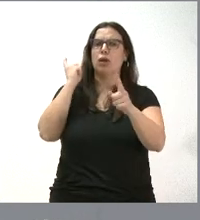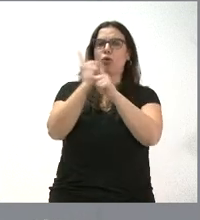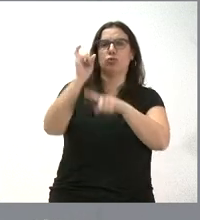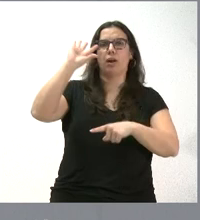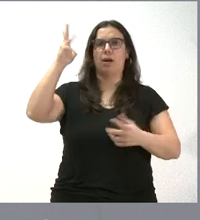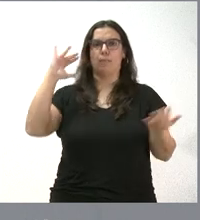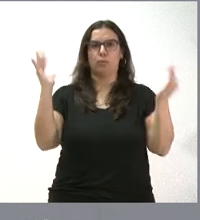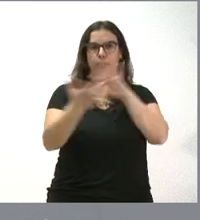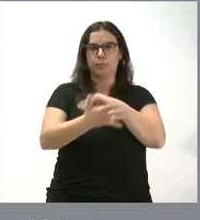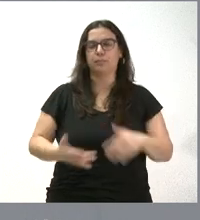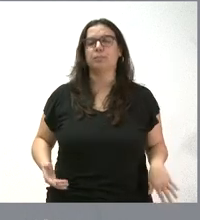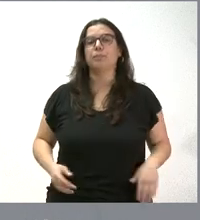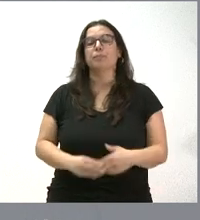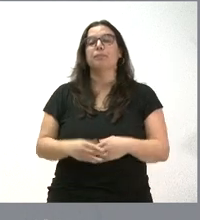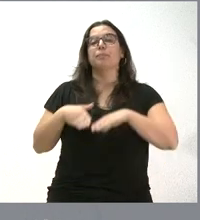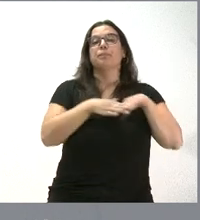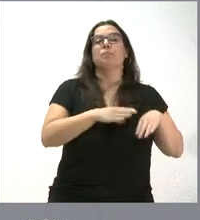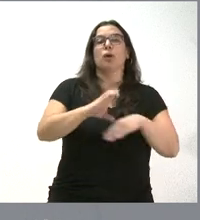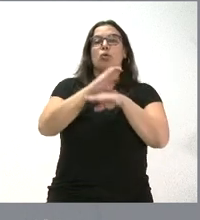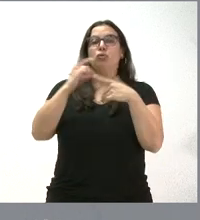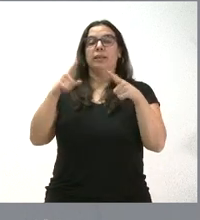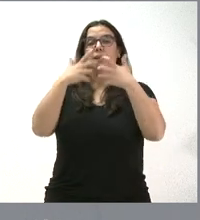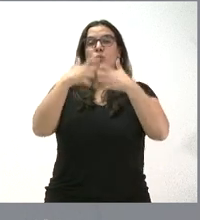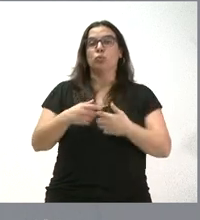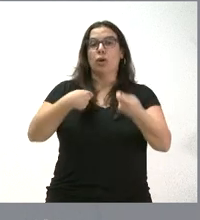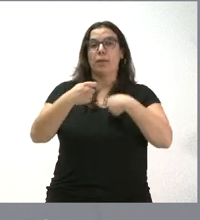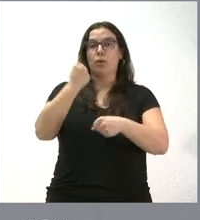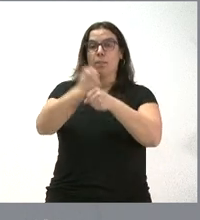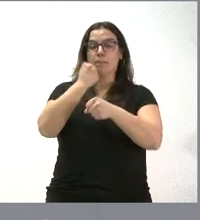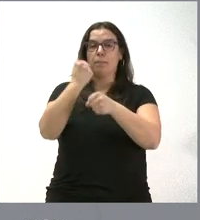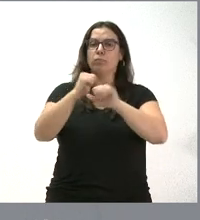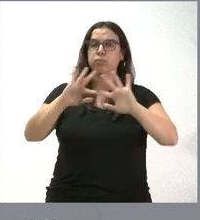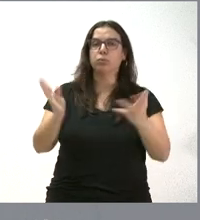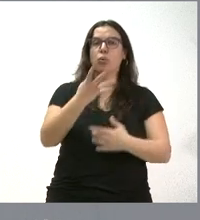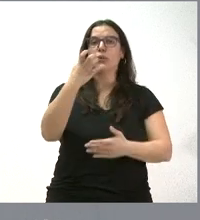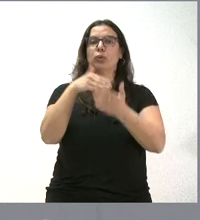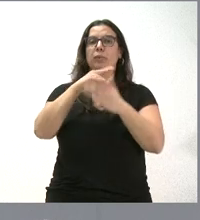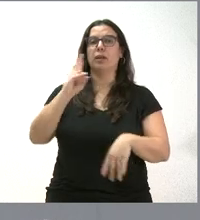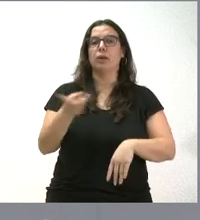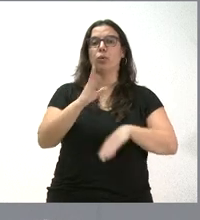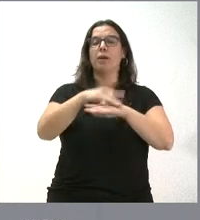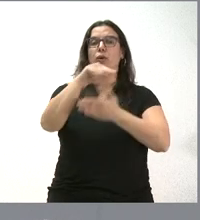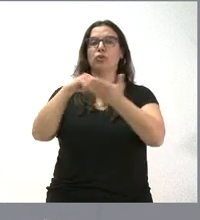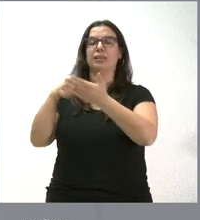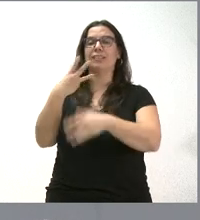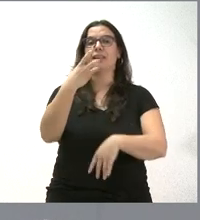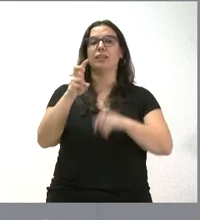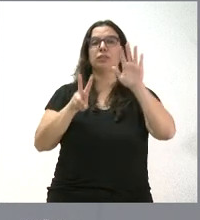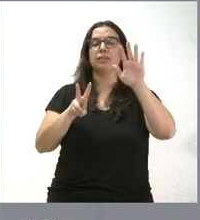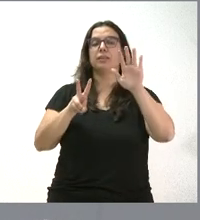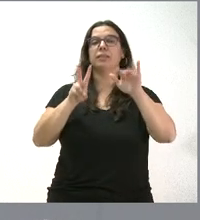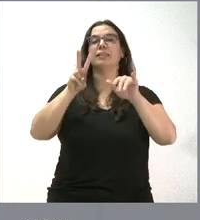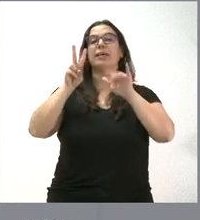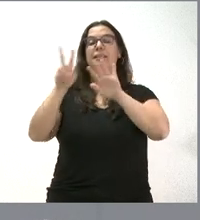La Consejería de Industria, Comercio y Empleo promueve 400.000 euros para contratar 377